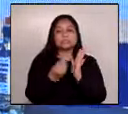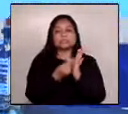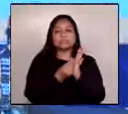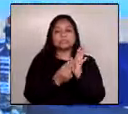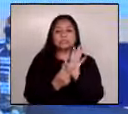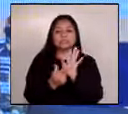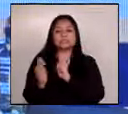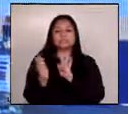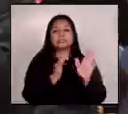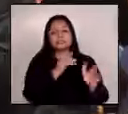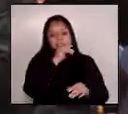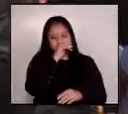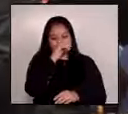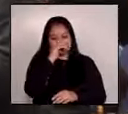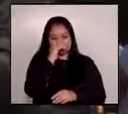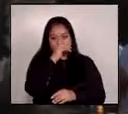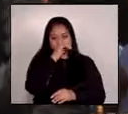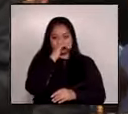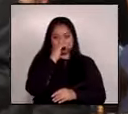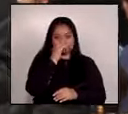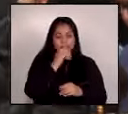Gedi Quino del diario La Hora